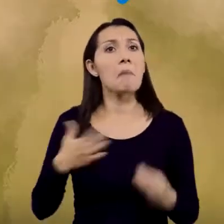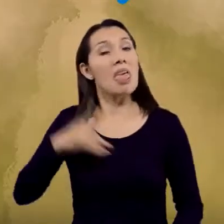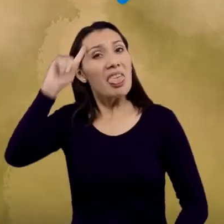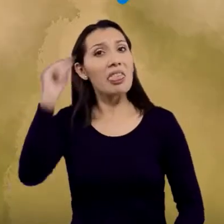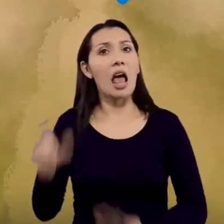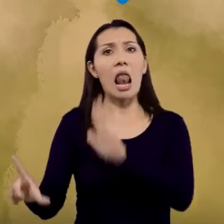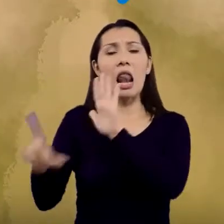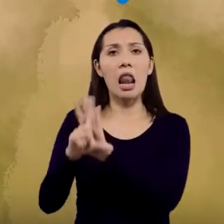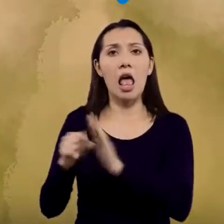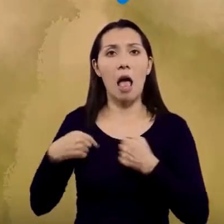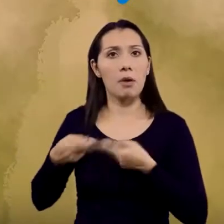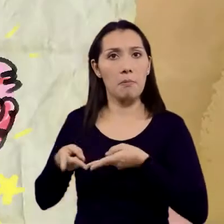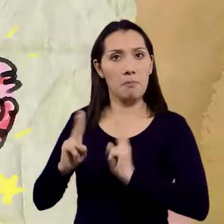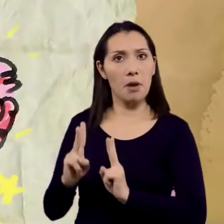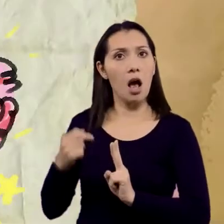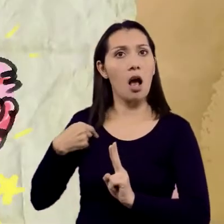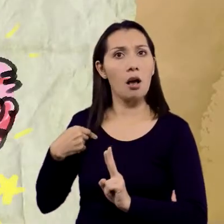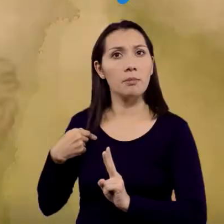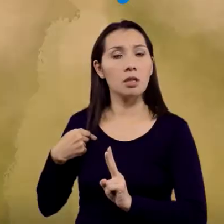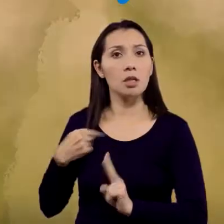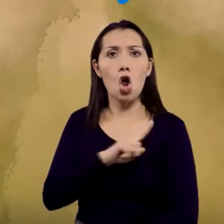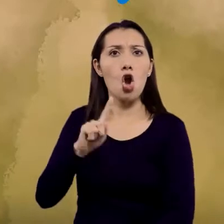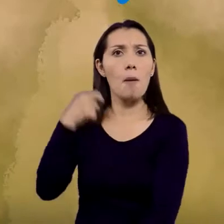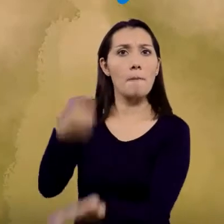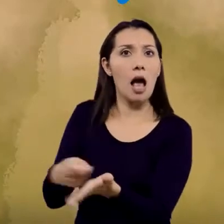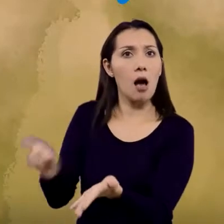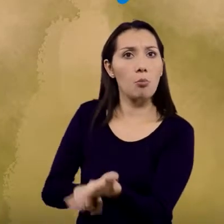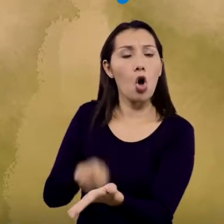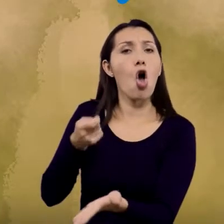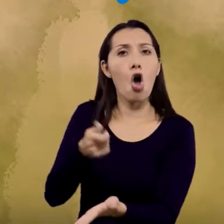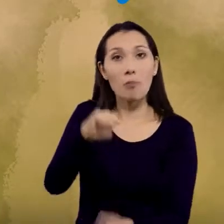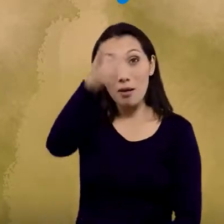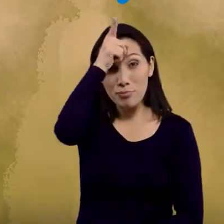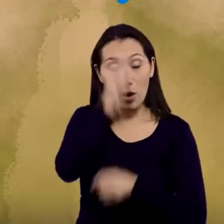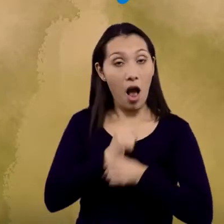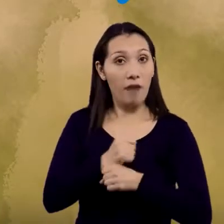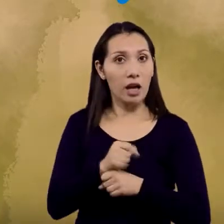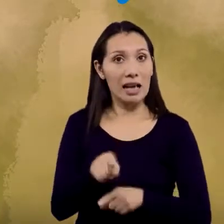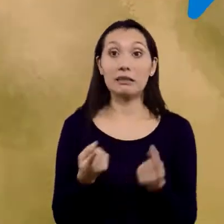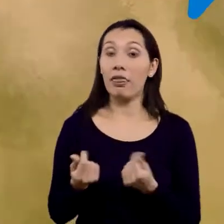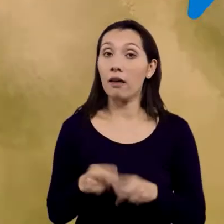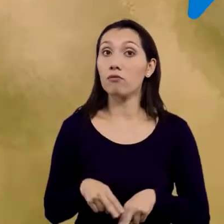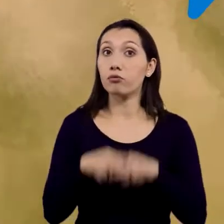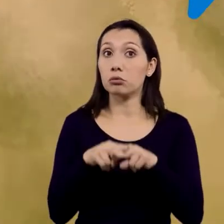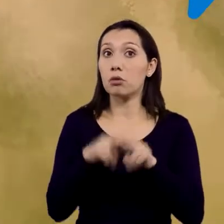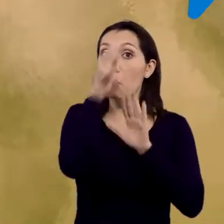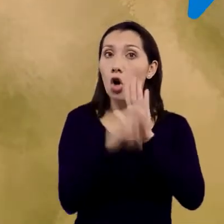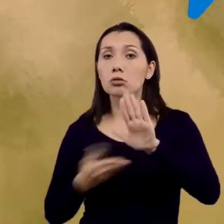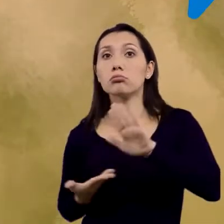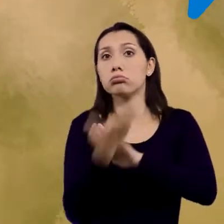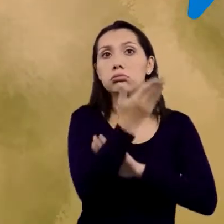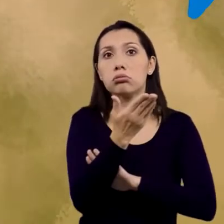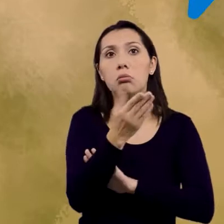con mi idea de una ley que me permite no pagar impuesto y comprar unicornios con ese dinero? Proyecto que mandé y